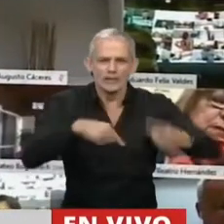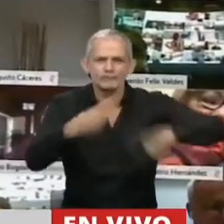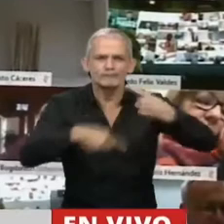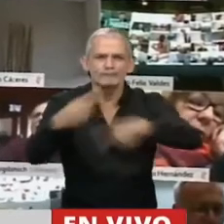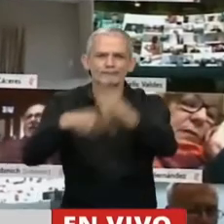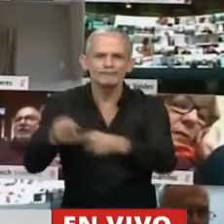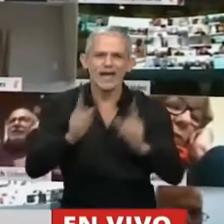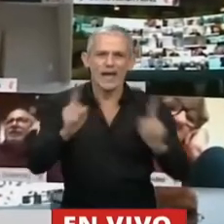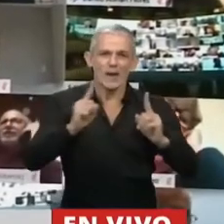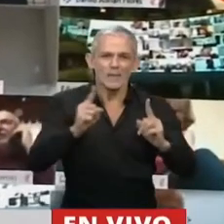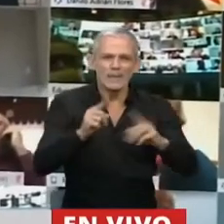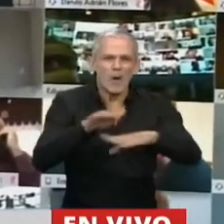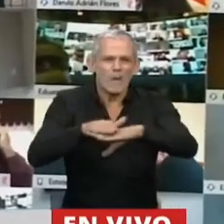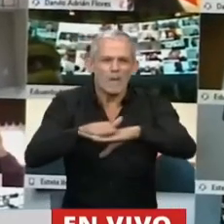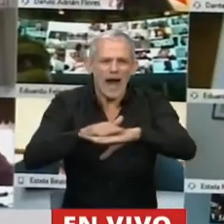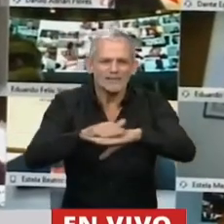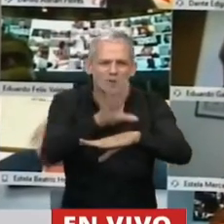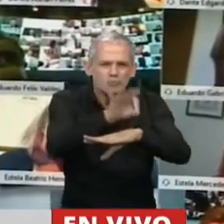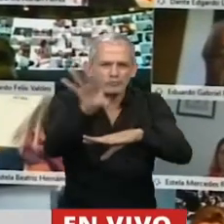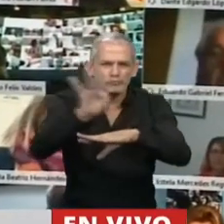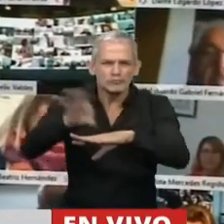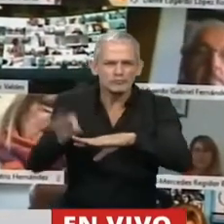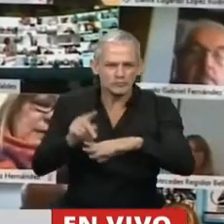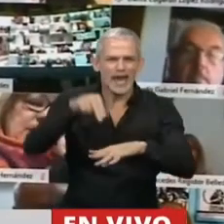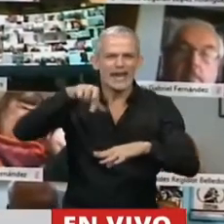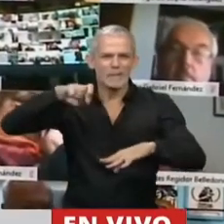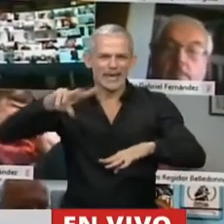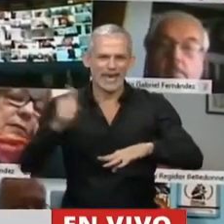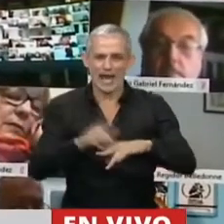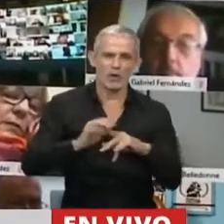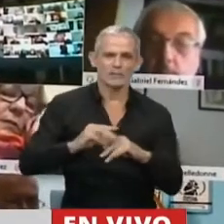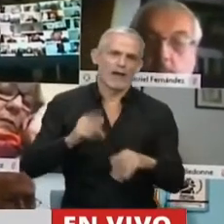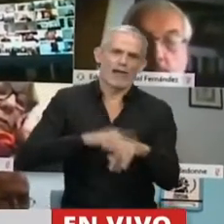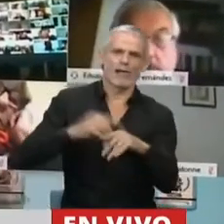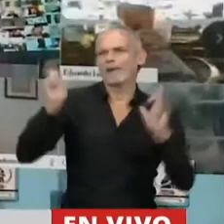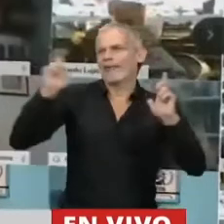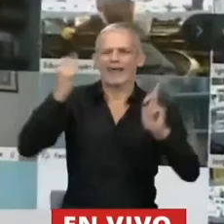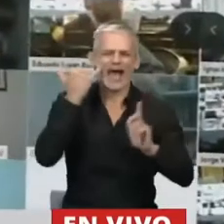de los núcleos de aprendizaje prioritarios. Esto no es para entretener un poco, mientras tanto,